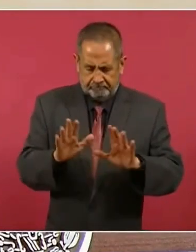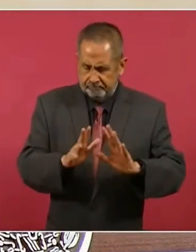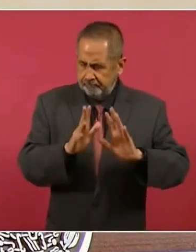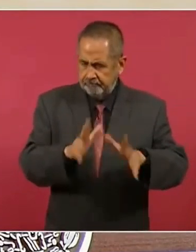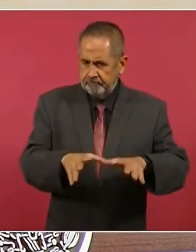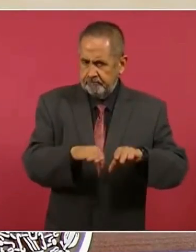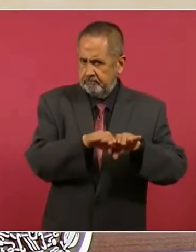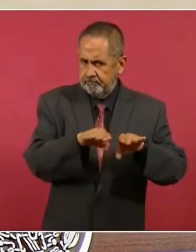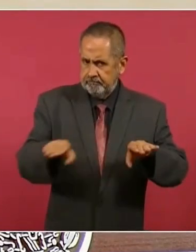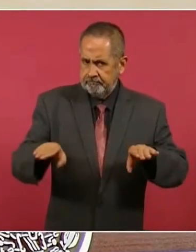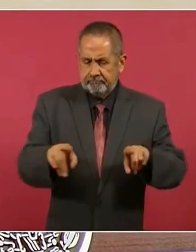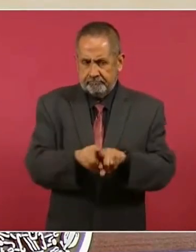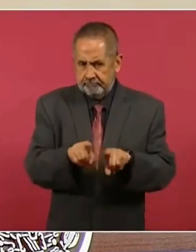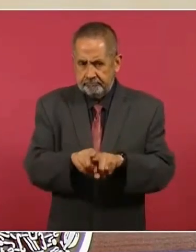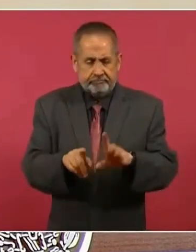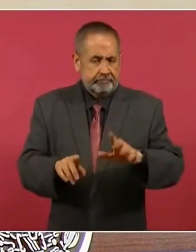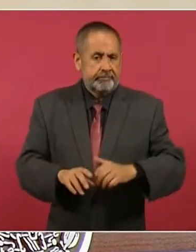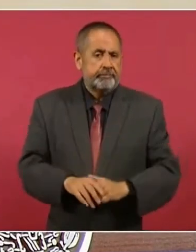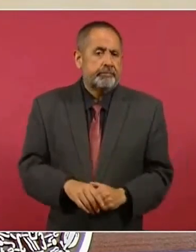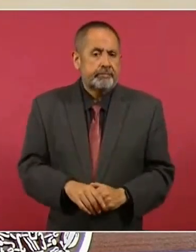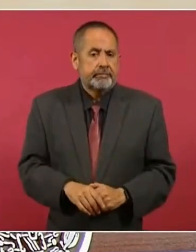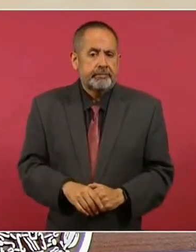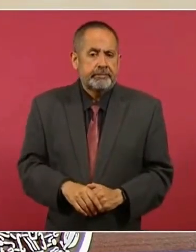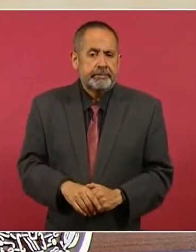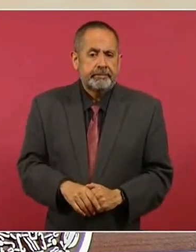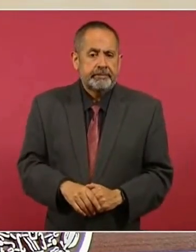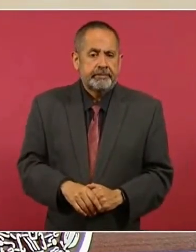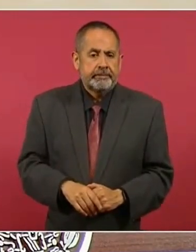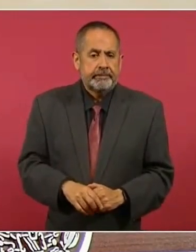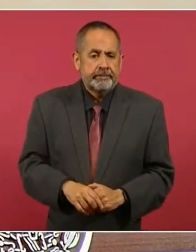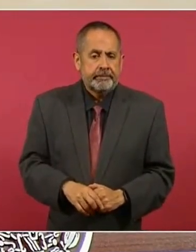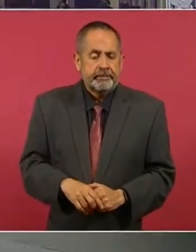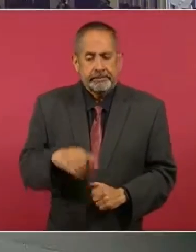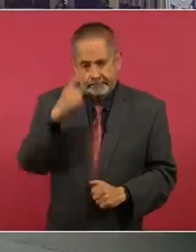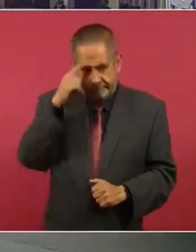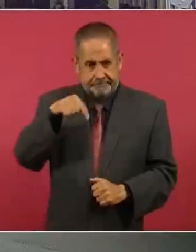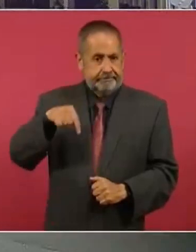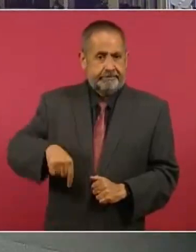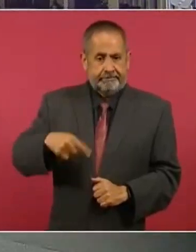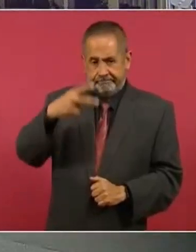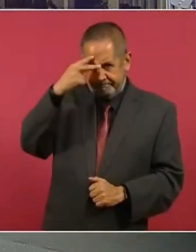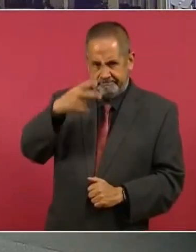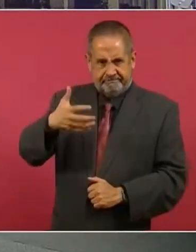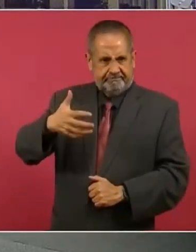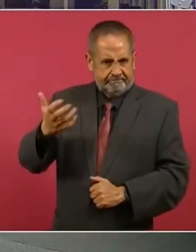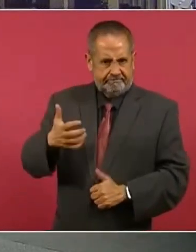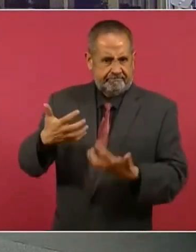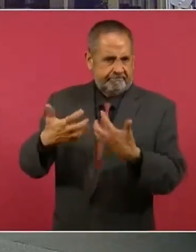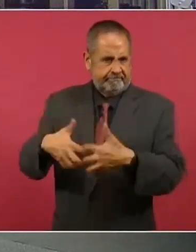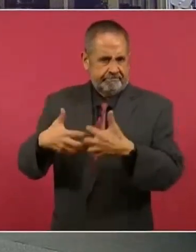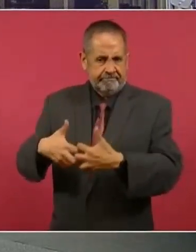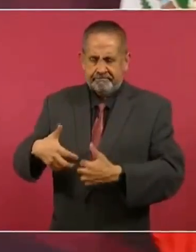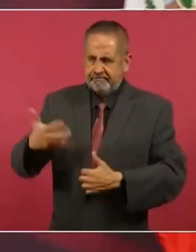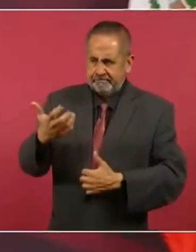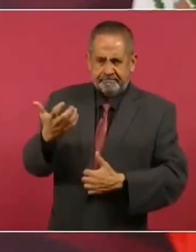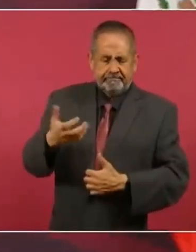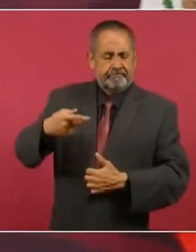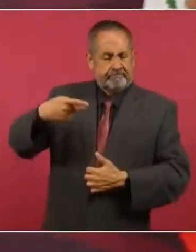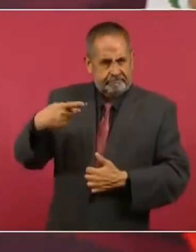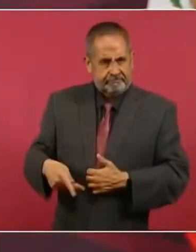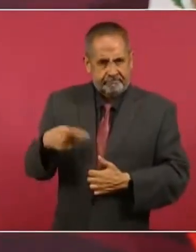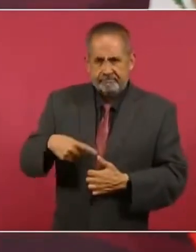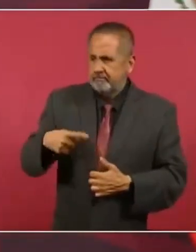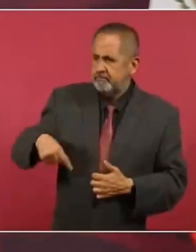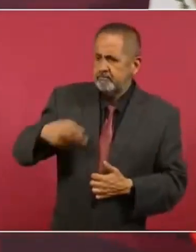que se produzca en México lo que